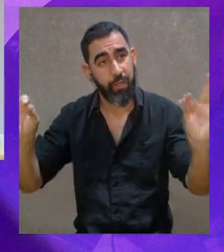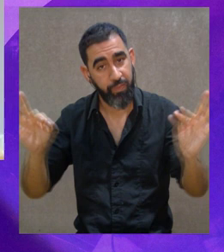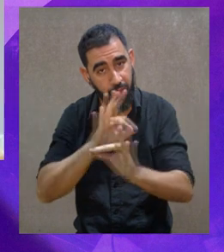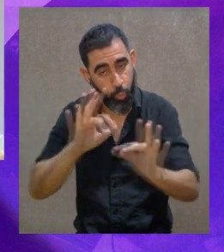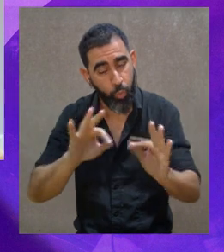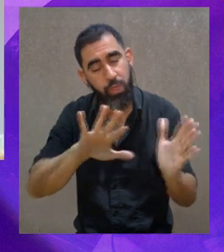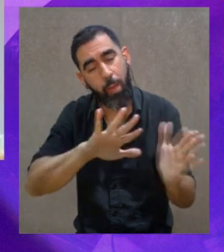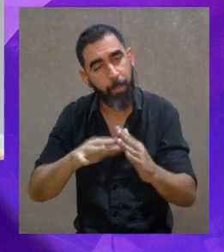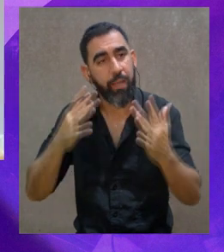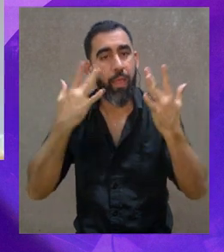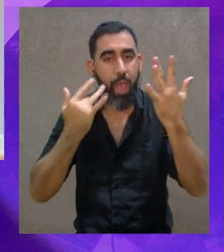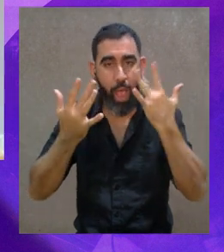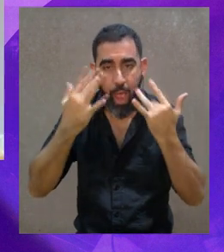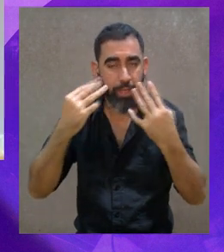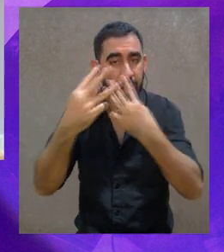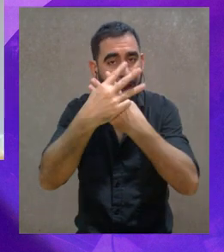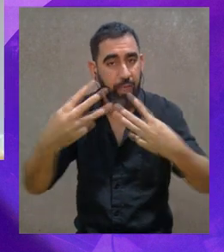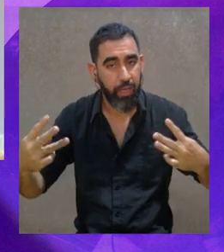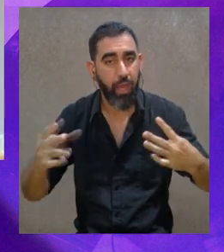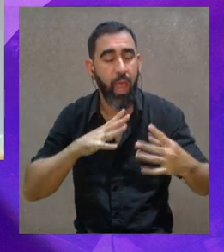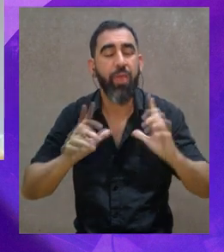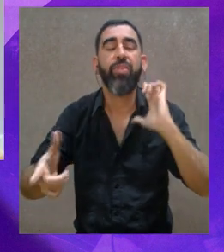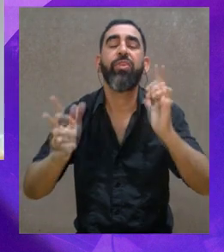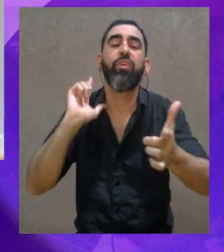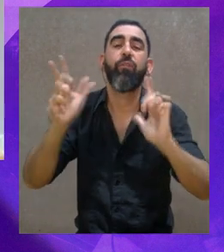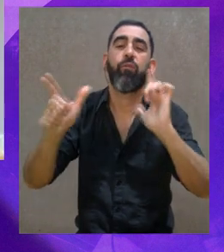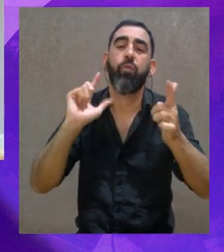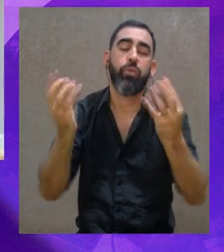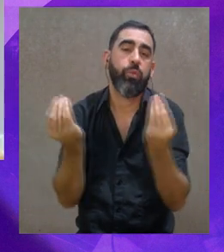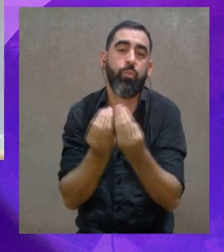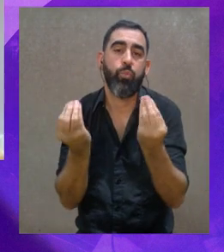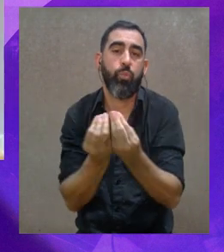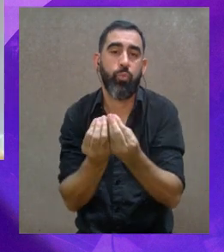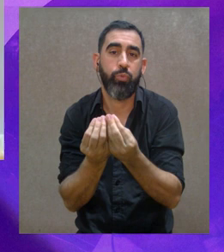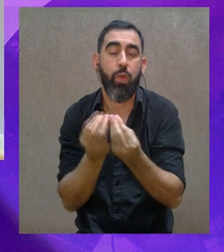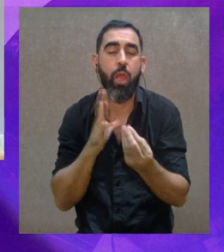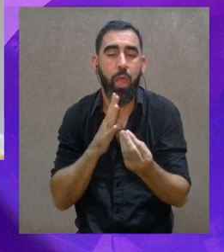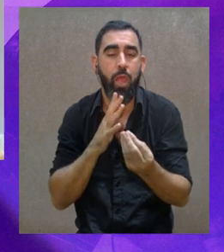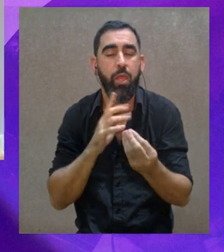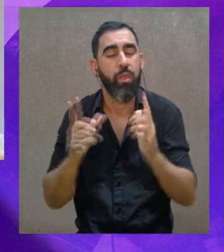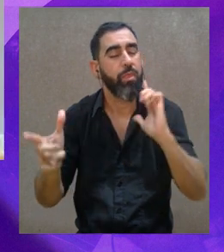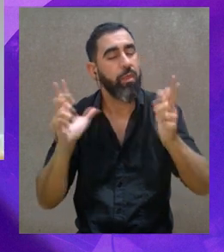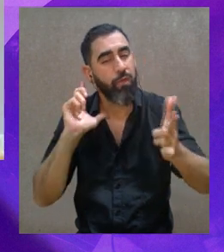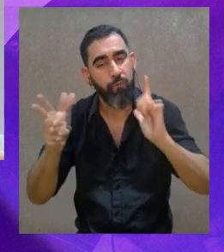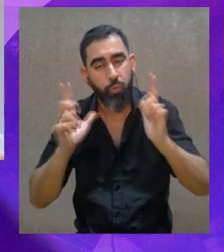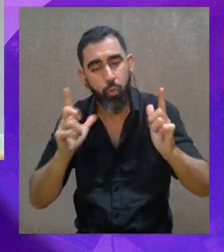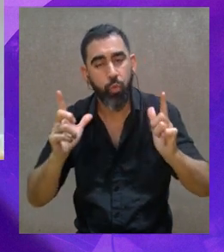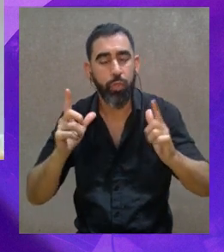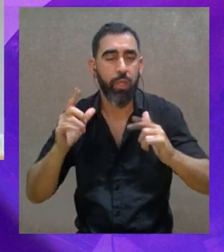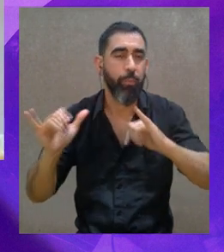De todas maneras, creo que sí lo que deberíamos hablar es de un desaprovechamiento de